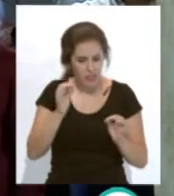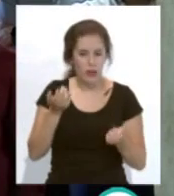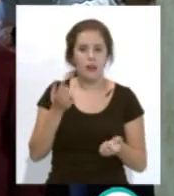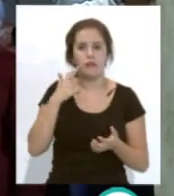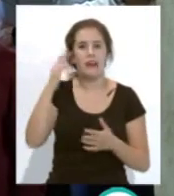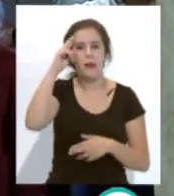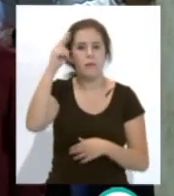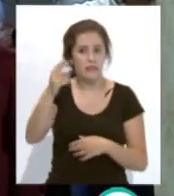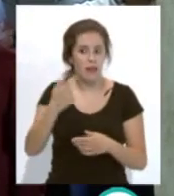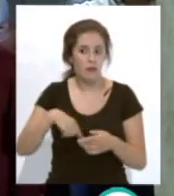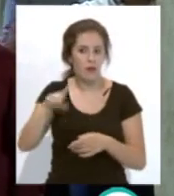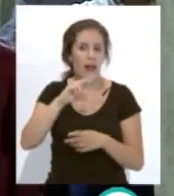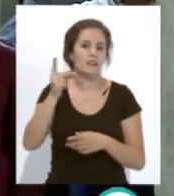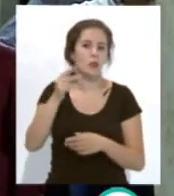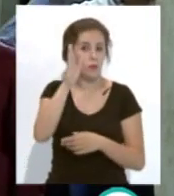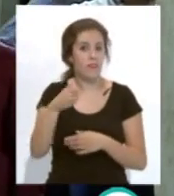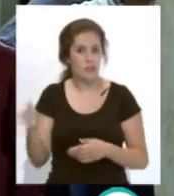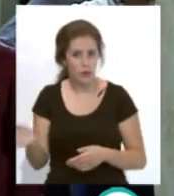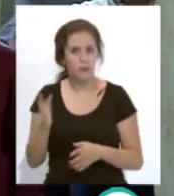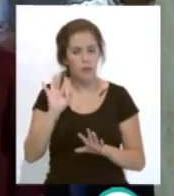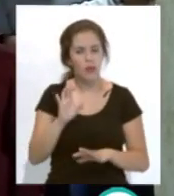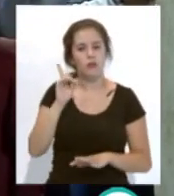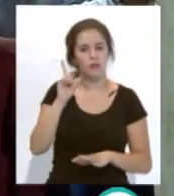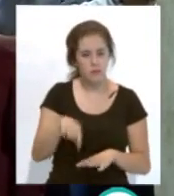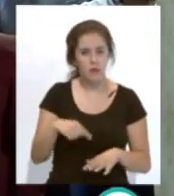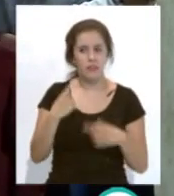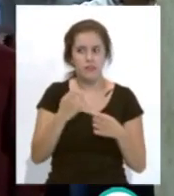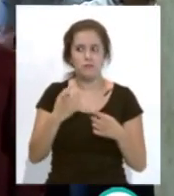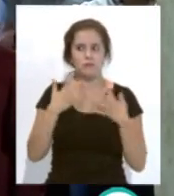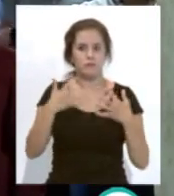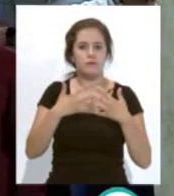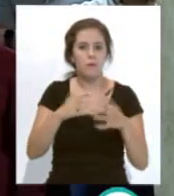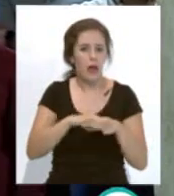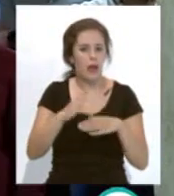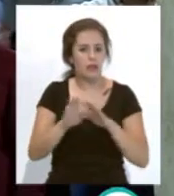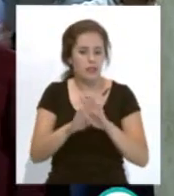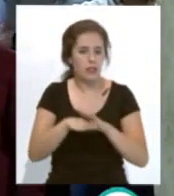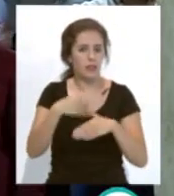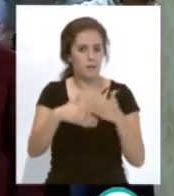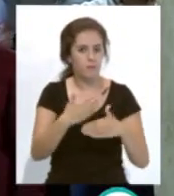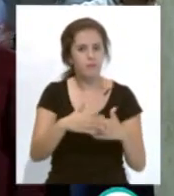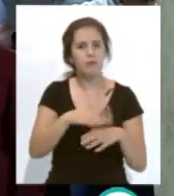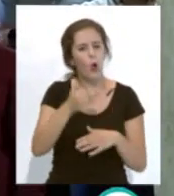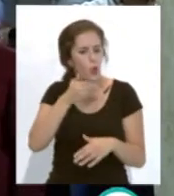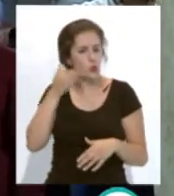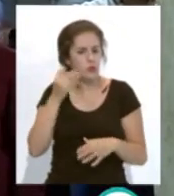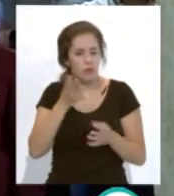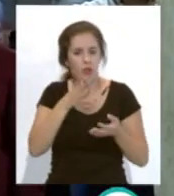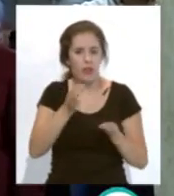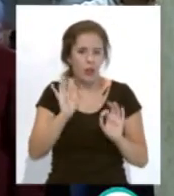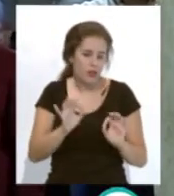respetando a la segunda división, pero con la ambición necesaria para mirar para adelante y para sentirnos orgullosos de que aunque